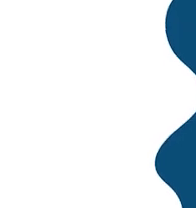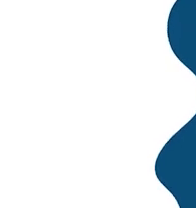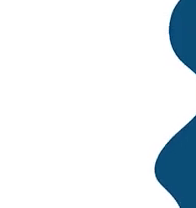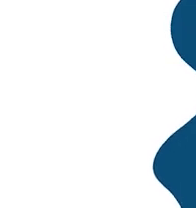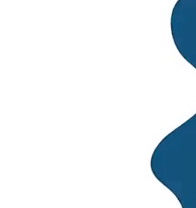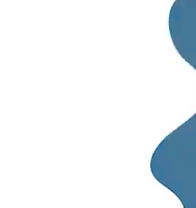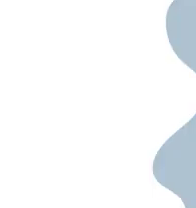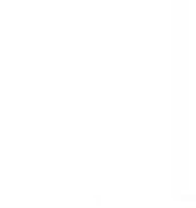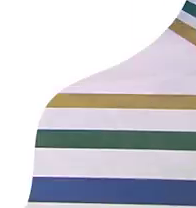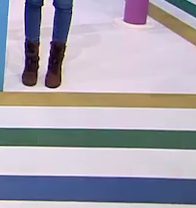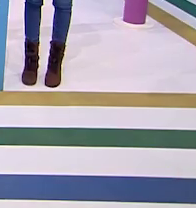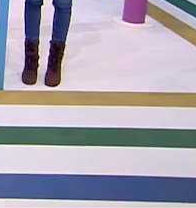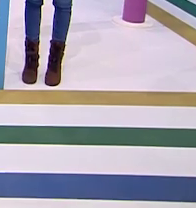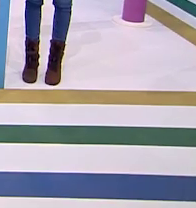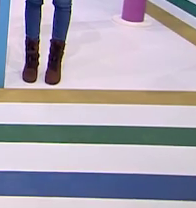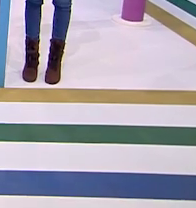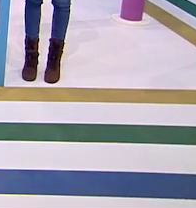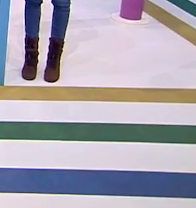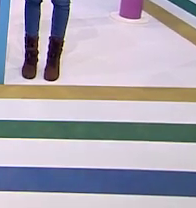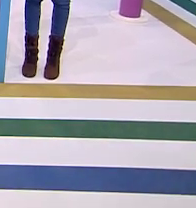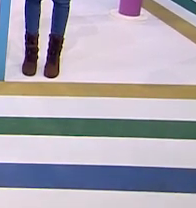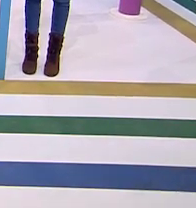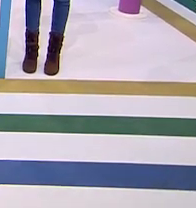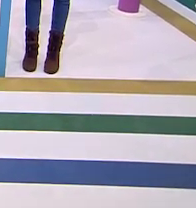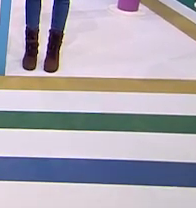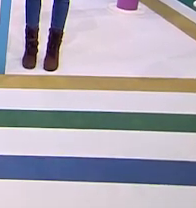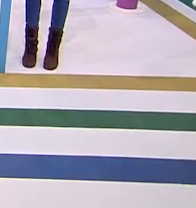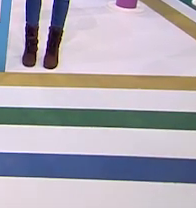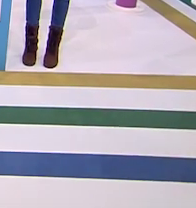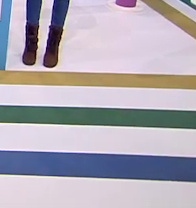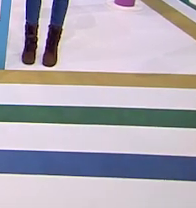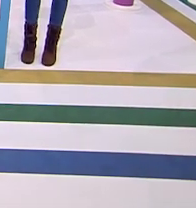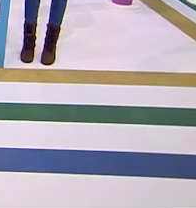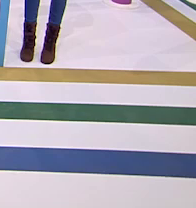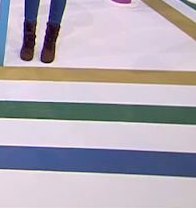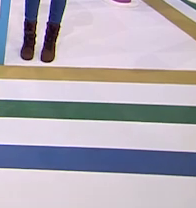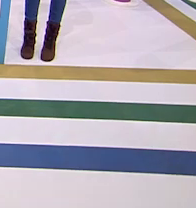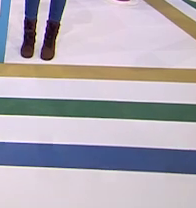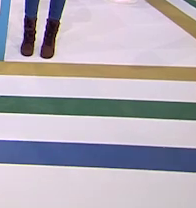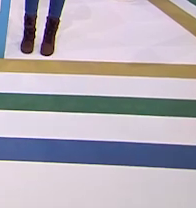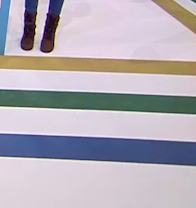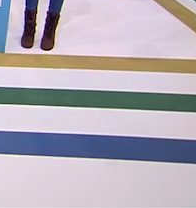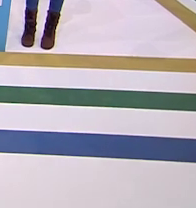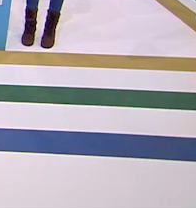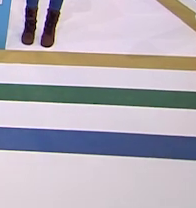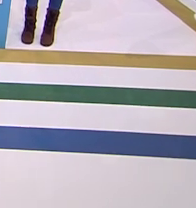.mx ¡Nos vemos! ¡Hasta luego! ¡Hasta pronto!